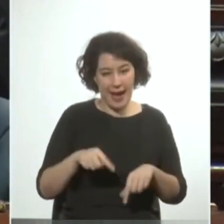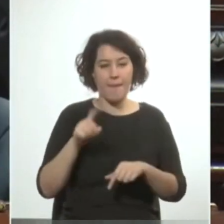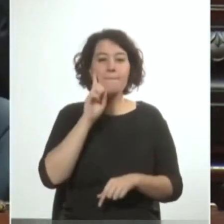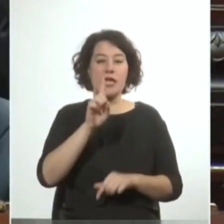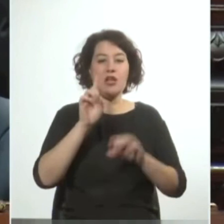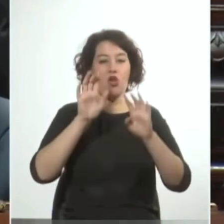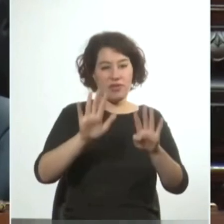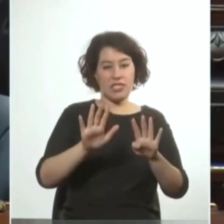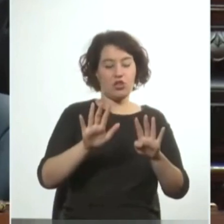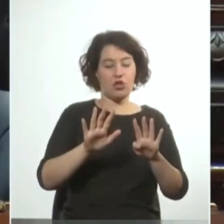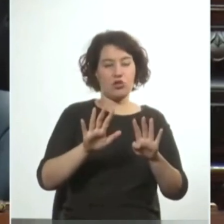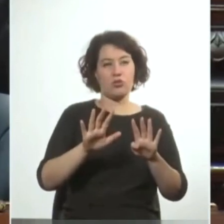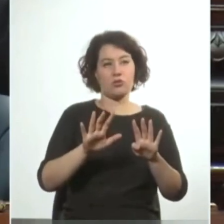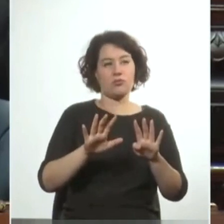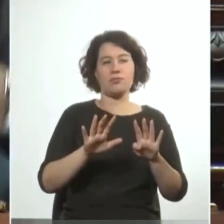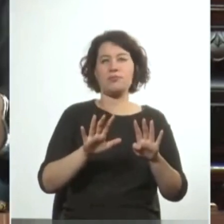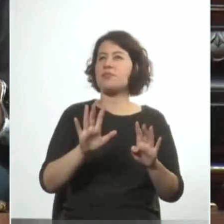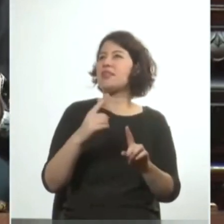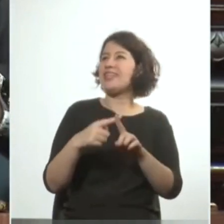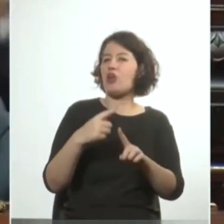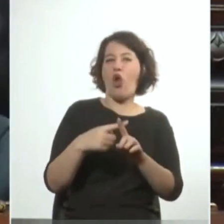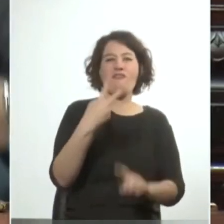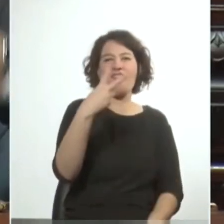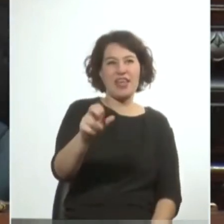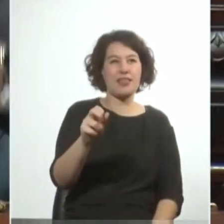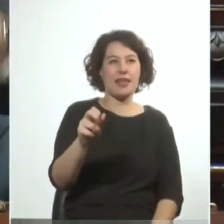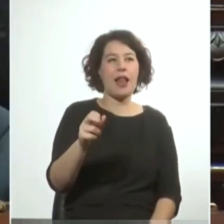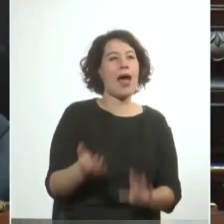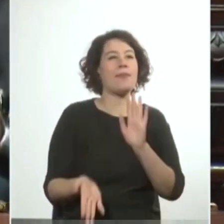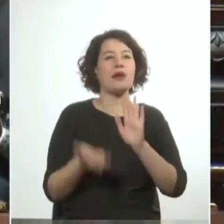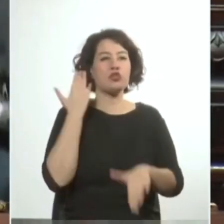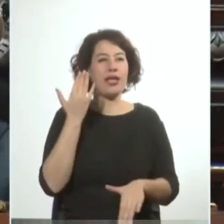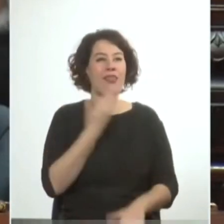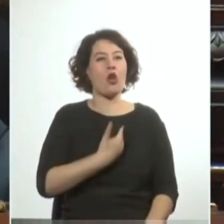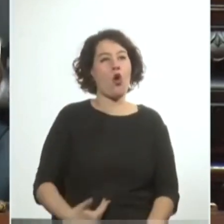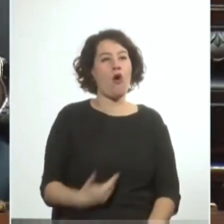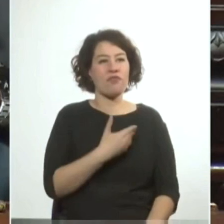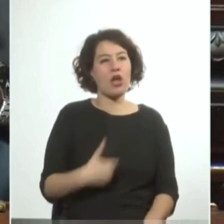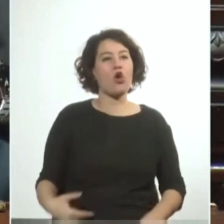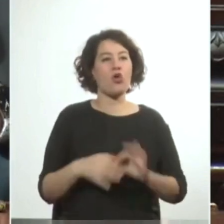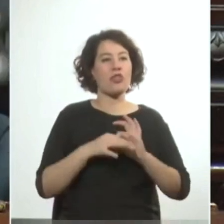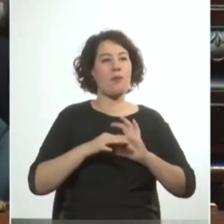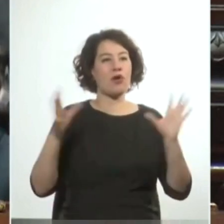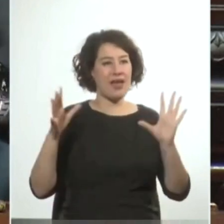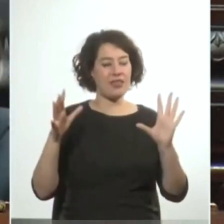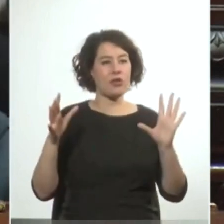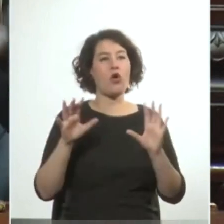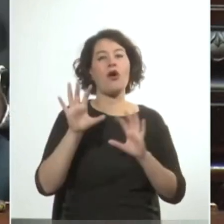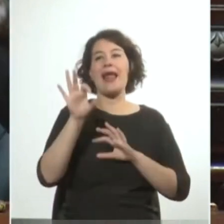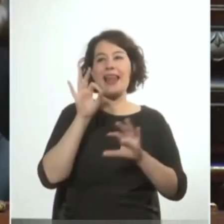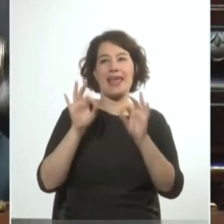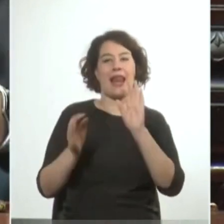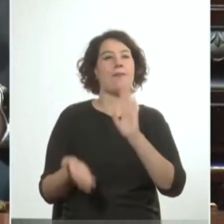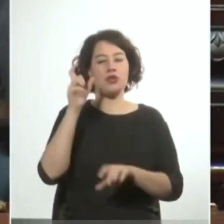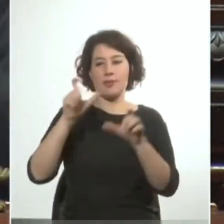1900 desde la el siglo XX la inmensa mayoría de los gobiernos eran democráticos y eran elegidos por una